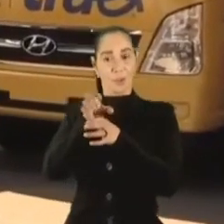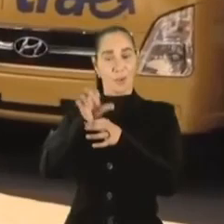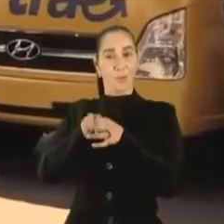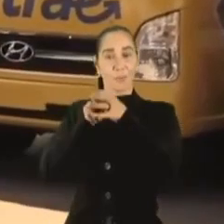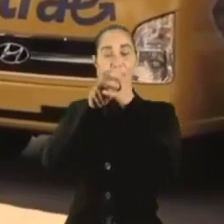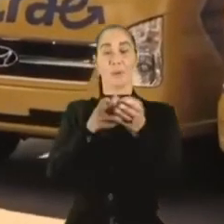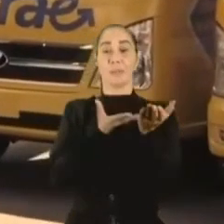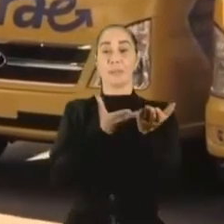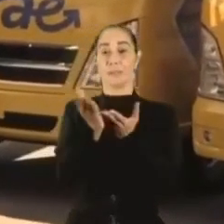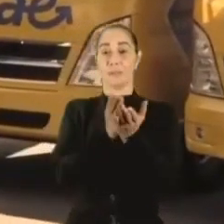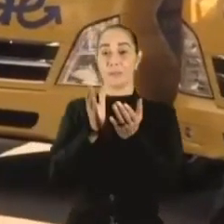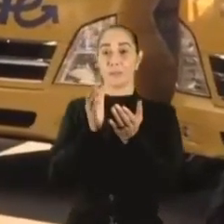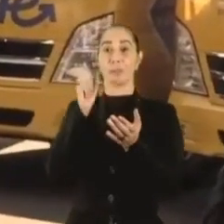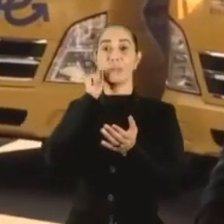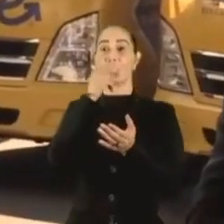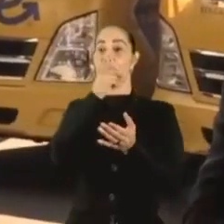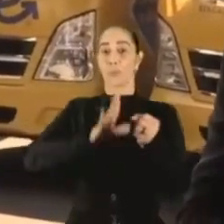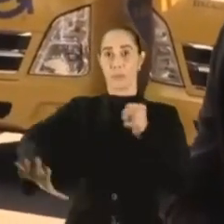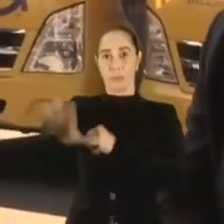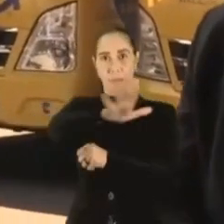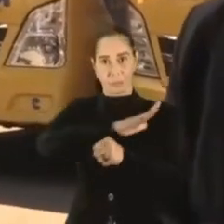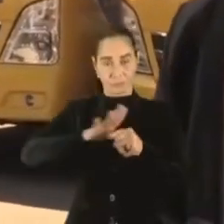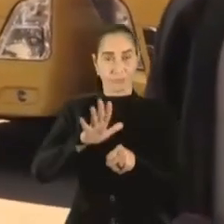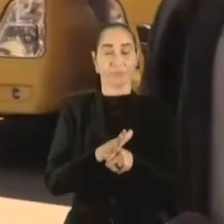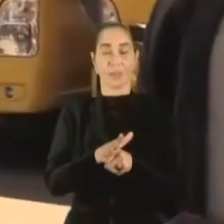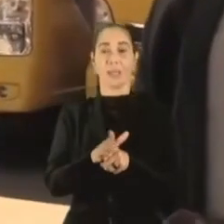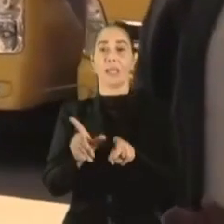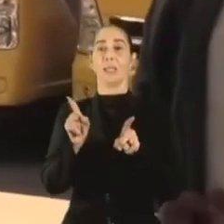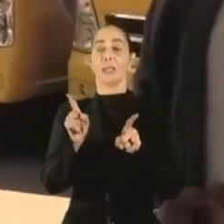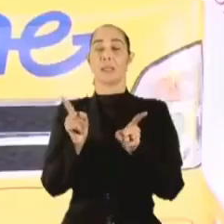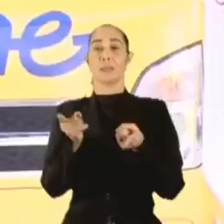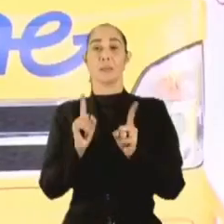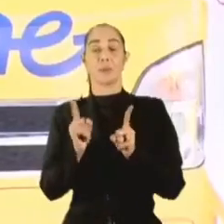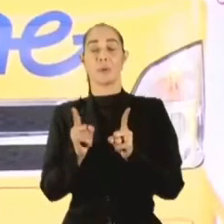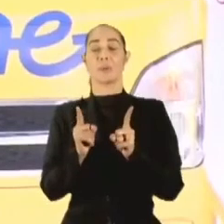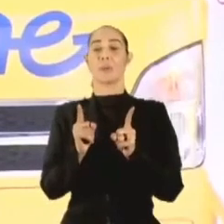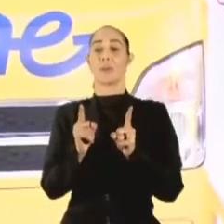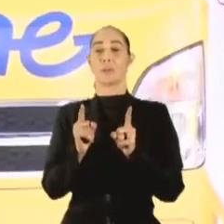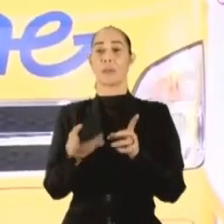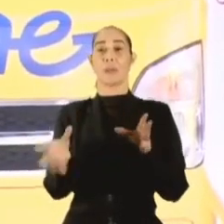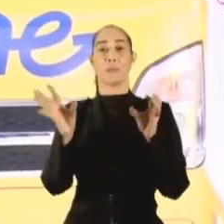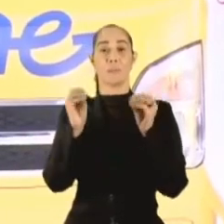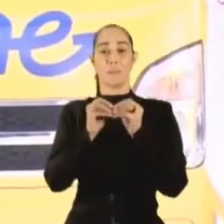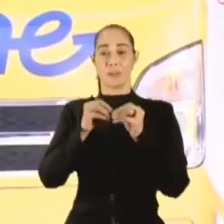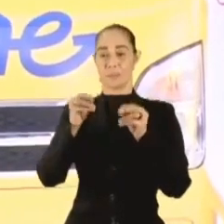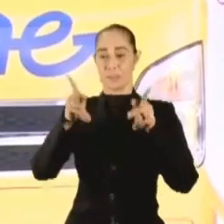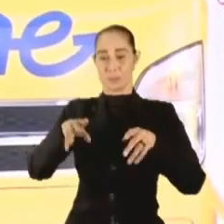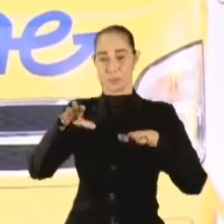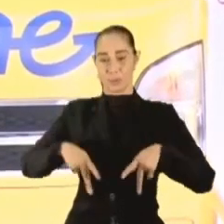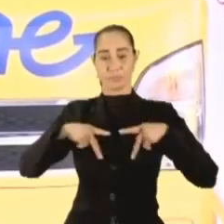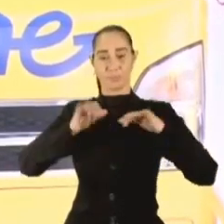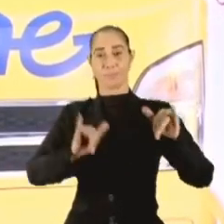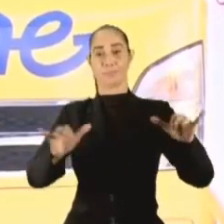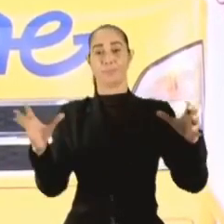servicio en el Gran Santo Domingo y obviamente en el Gran Santo Domingo es donde está al ser más densamente poblado pues donde